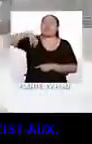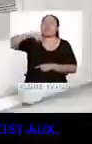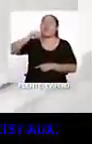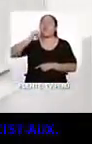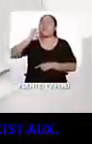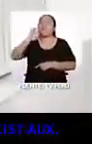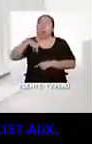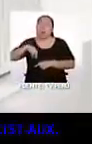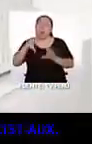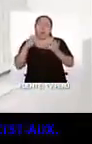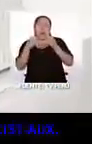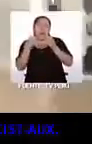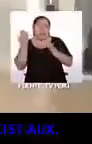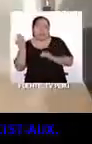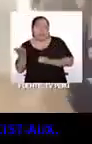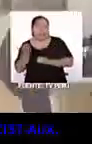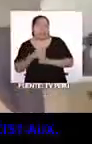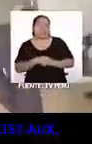Vamos a bailar.